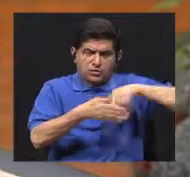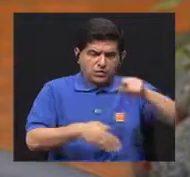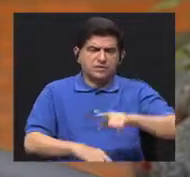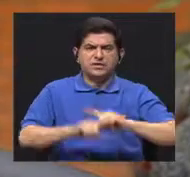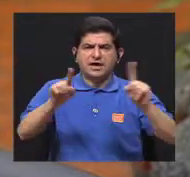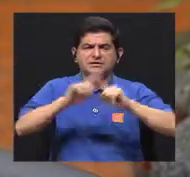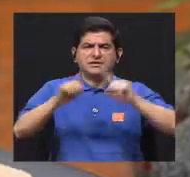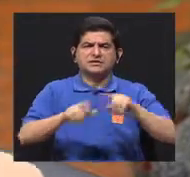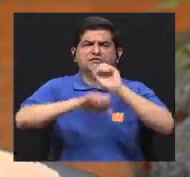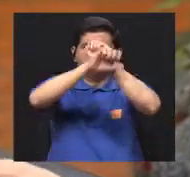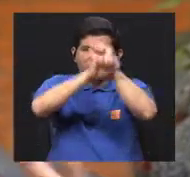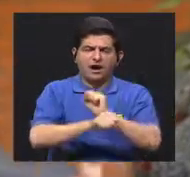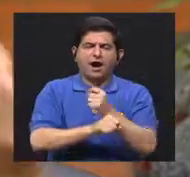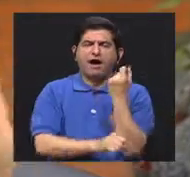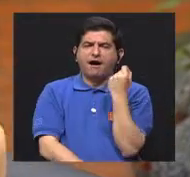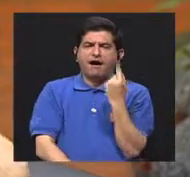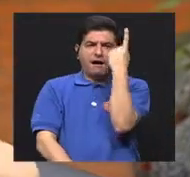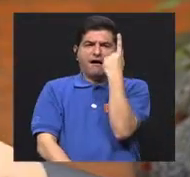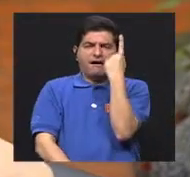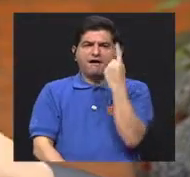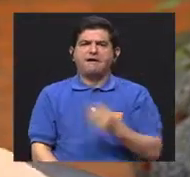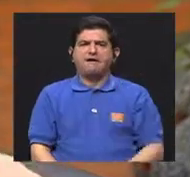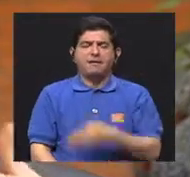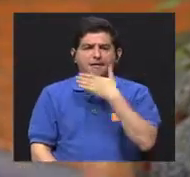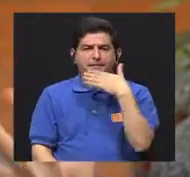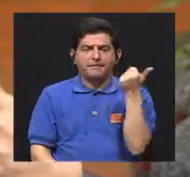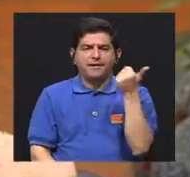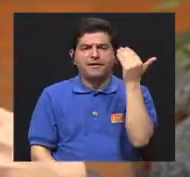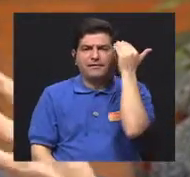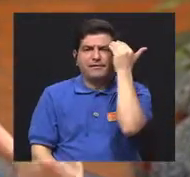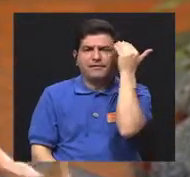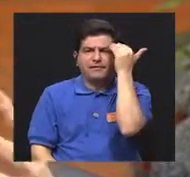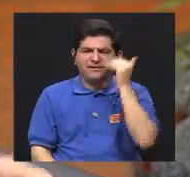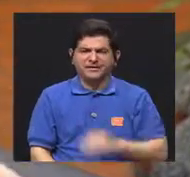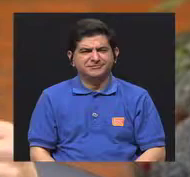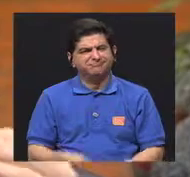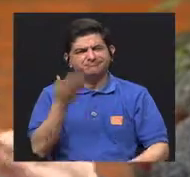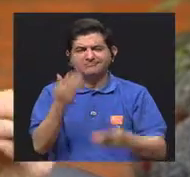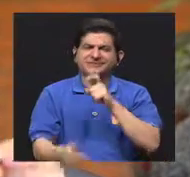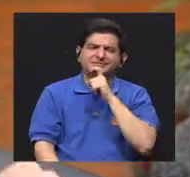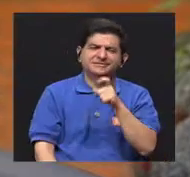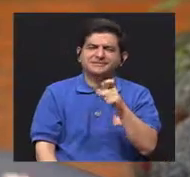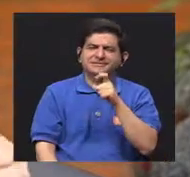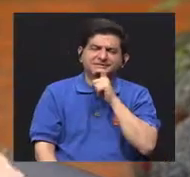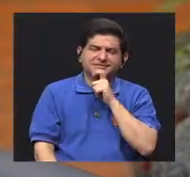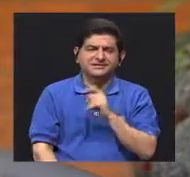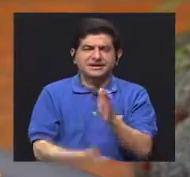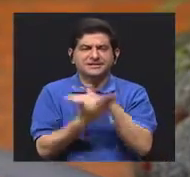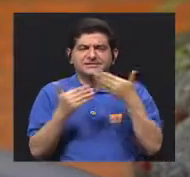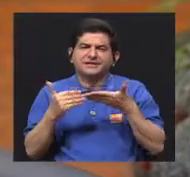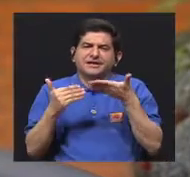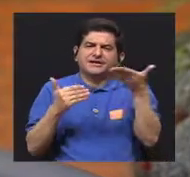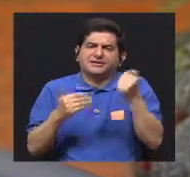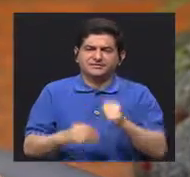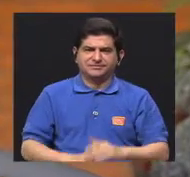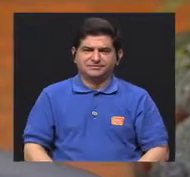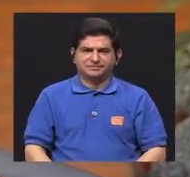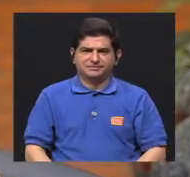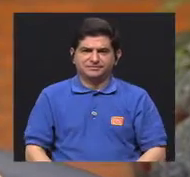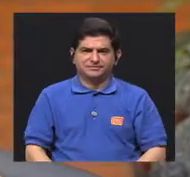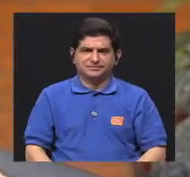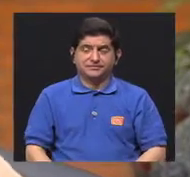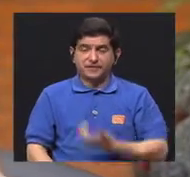esos hábitos, eso nos ayuda a entendernos mejor, a ver por qué es que nos cuesta, ¿verdad?, alguna cosa.